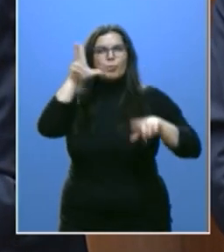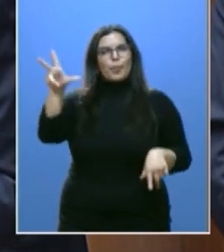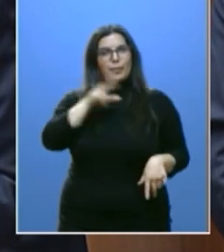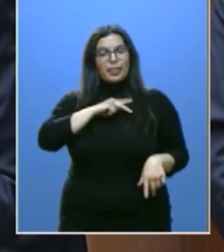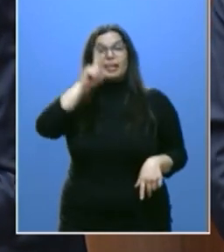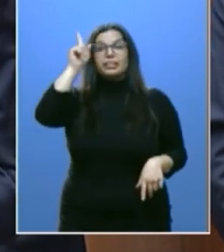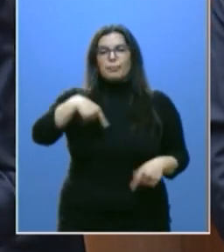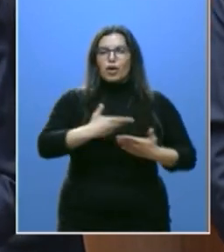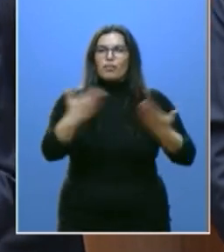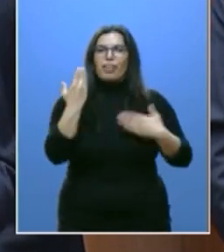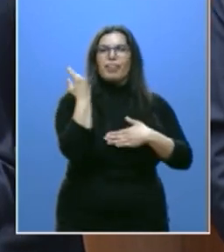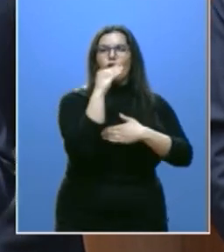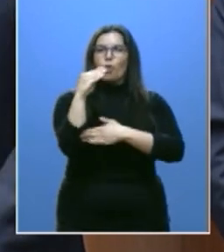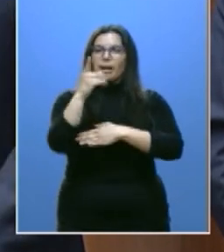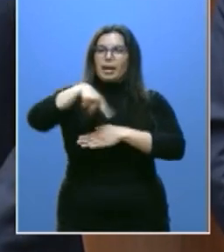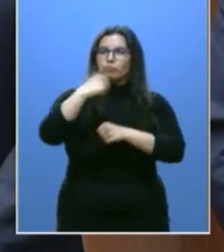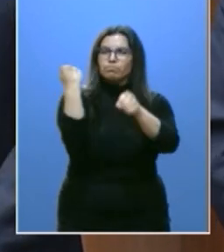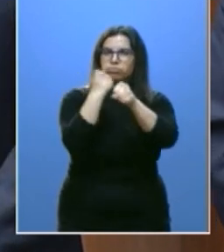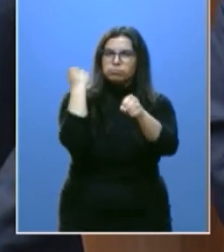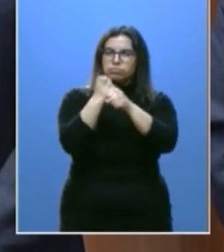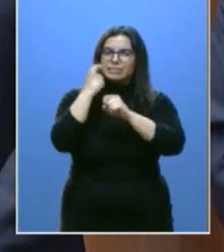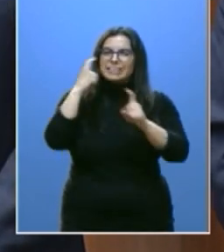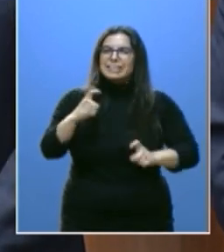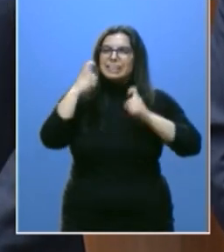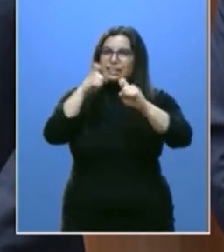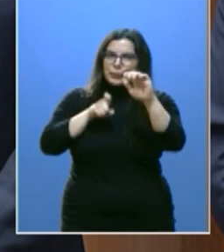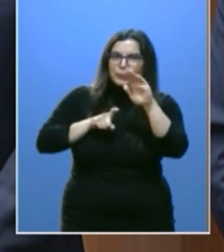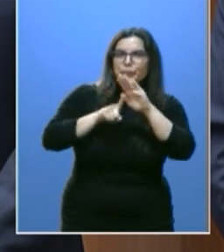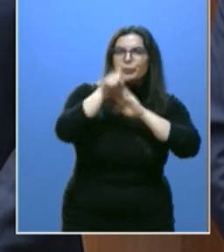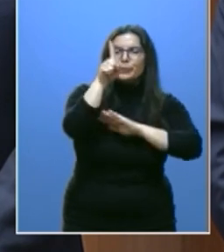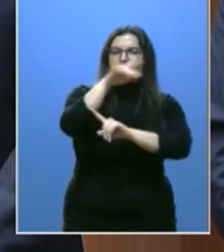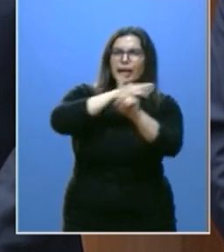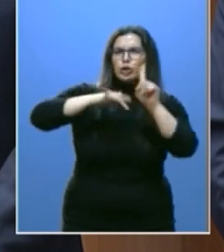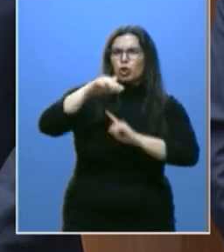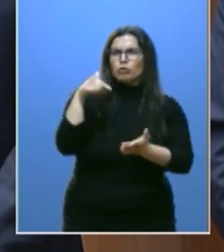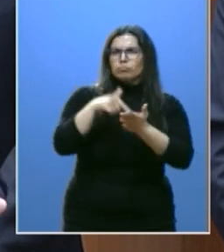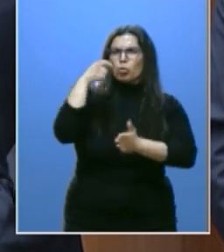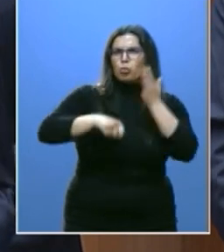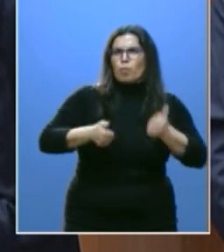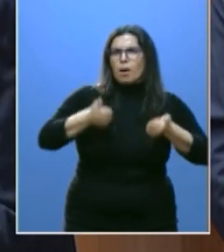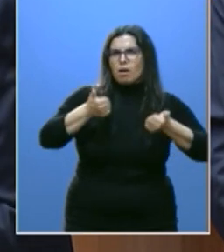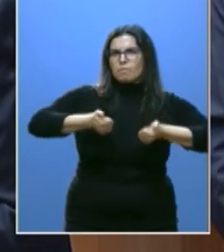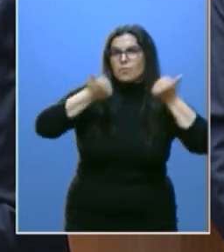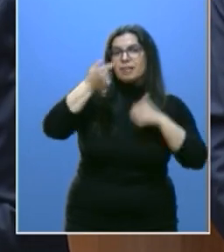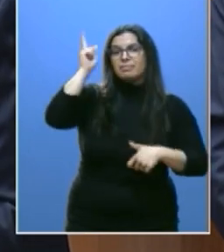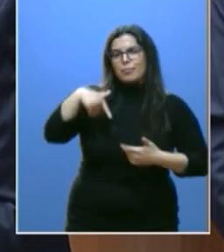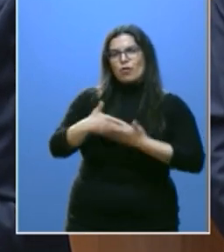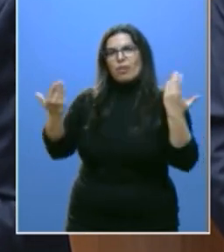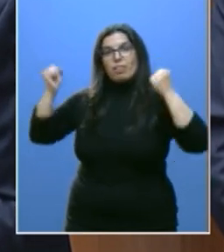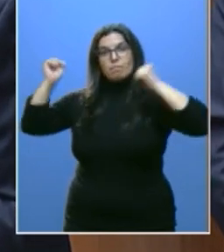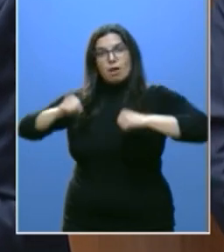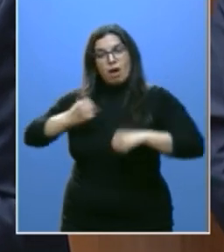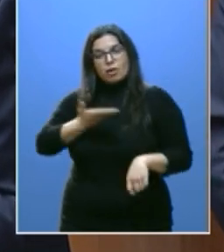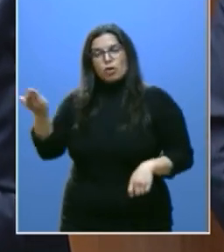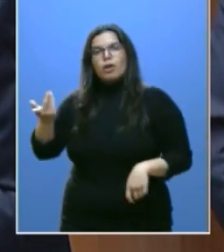que trabajan duro para abrirse camino en un entorno cada vez más exigente, en nuestros mayores que nos